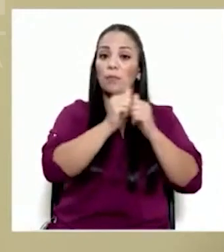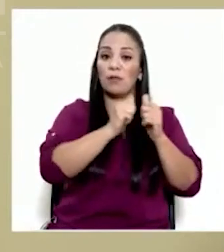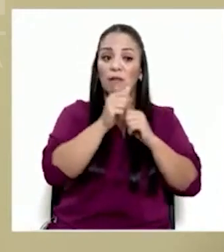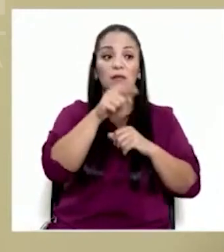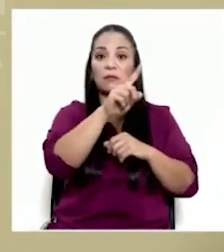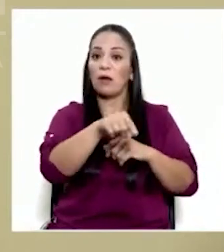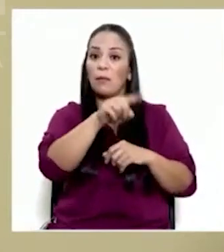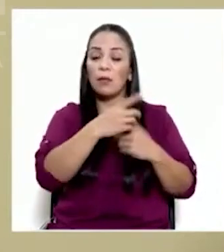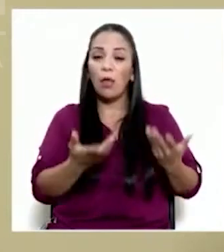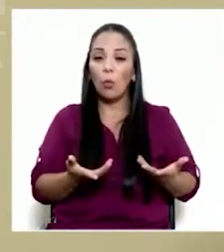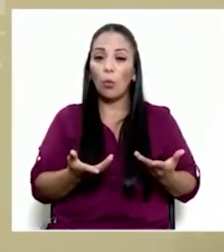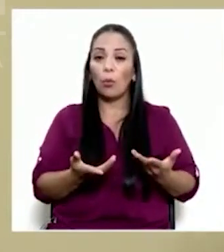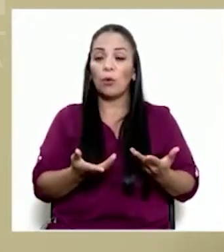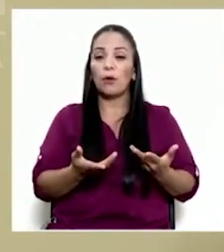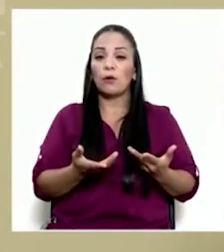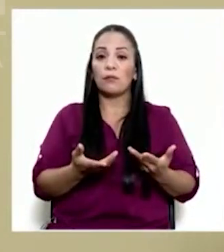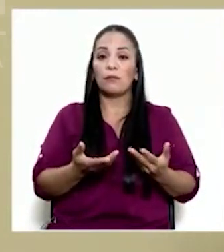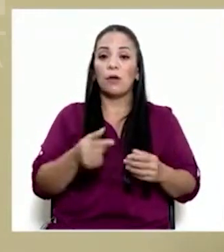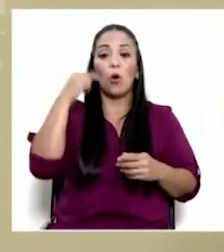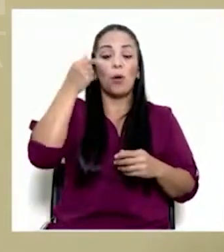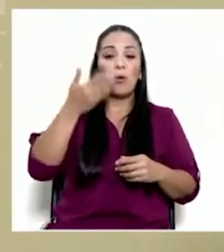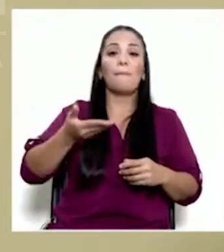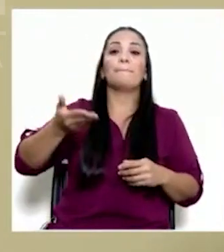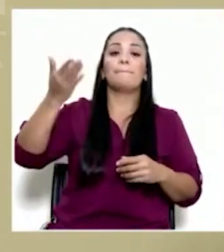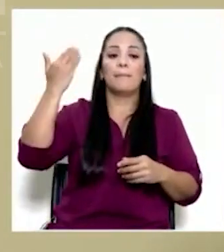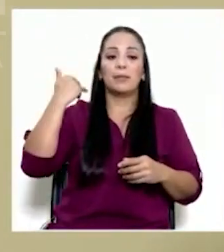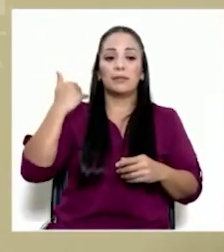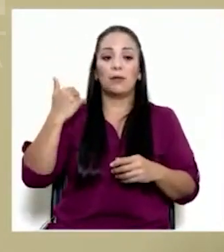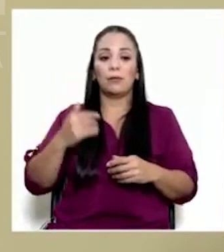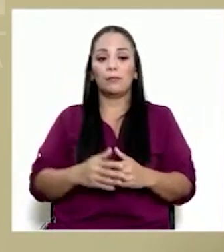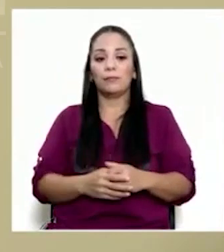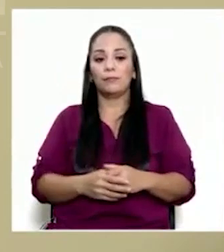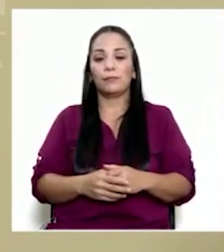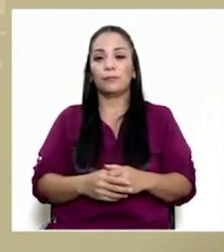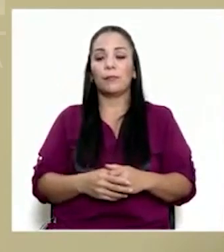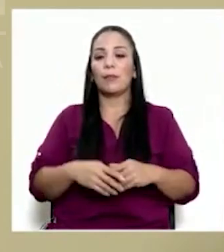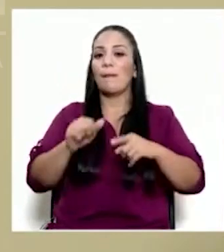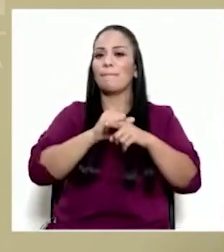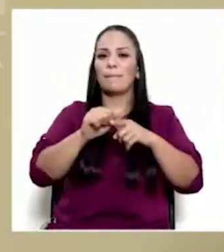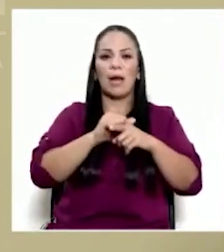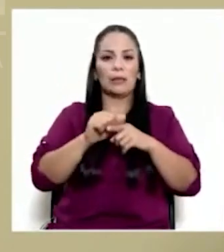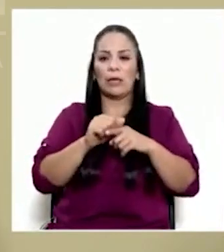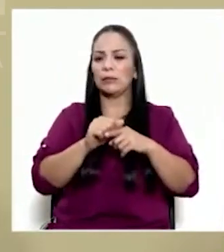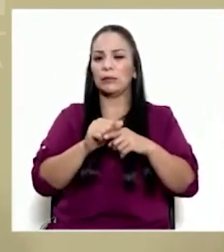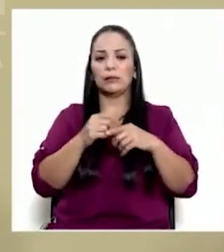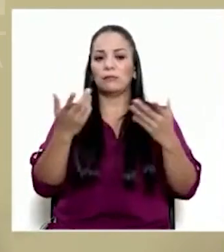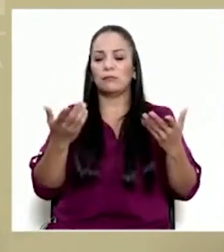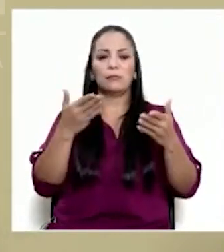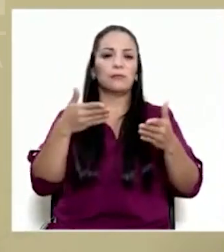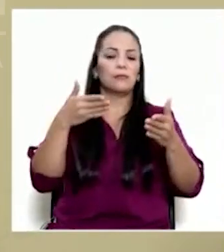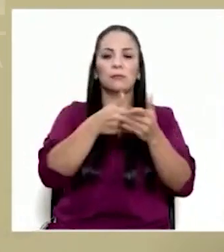en el pasado gobierno se aceptaron prácticas no competitivas que atentan contra